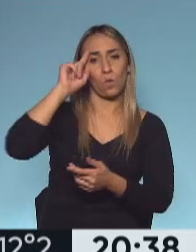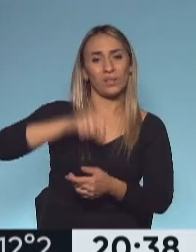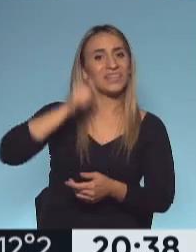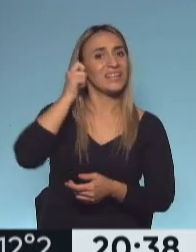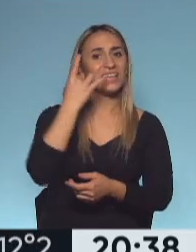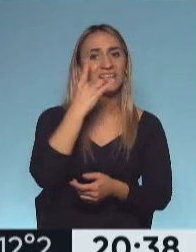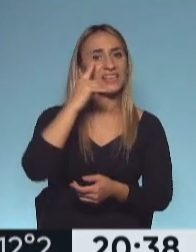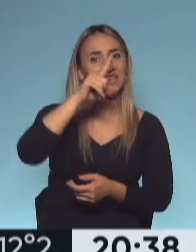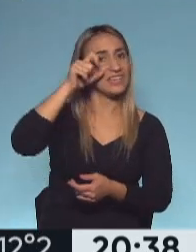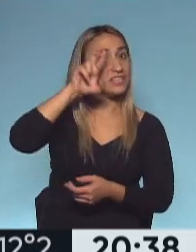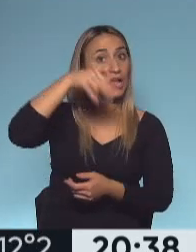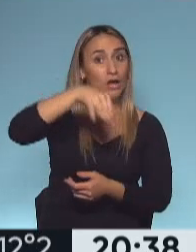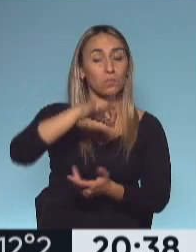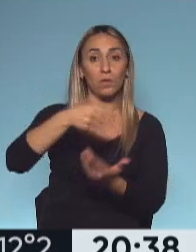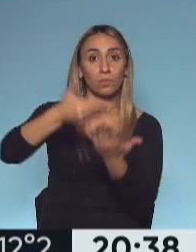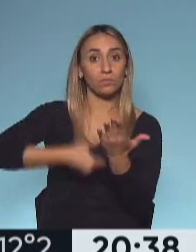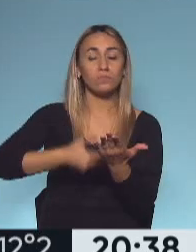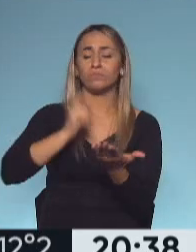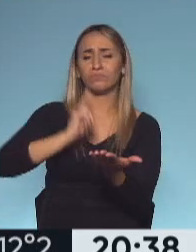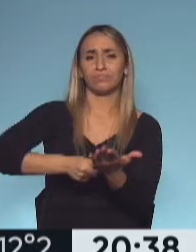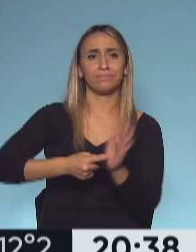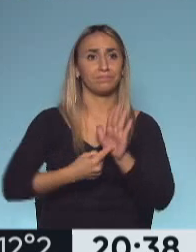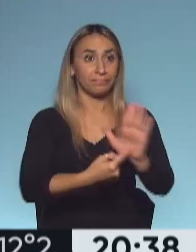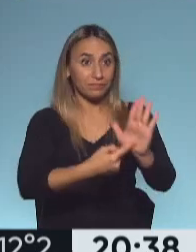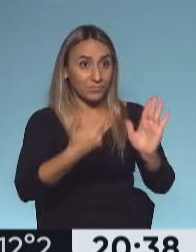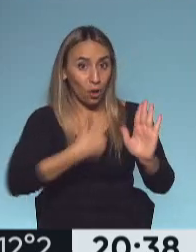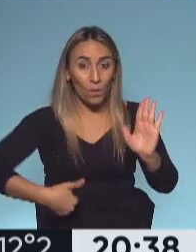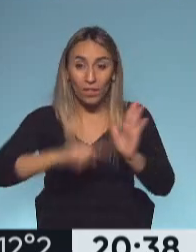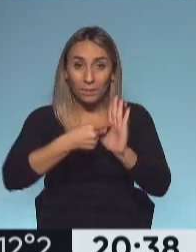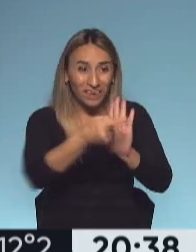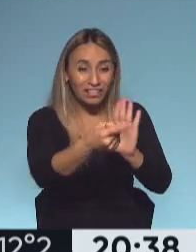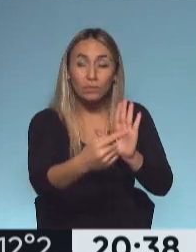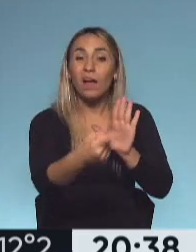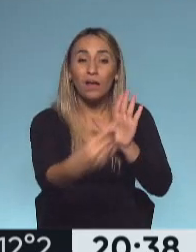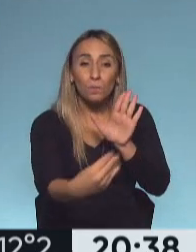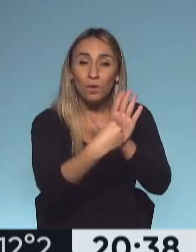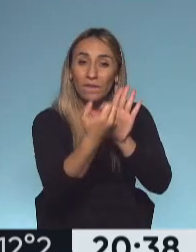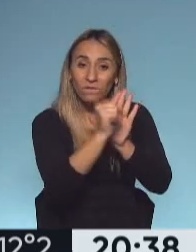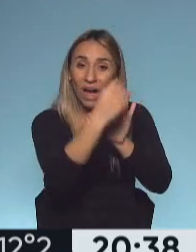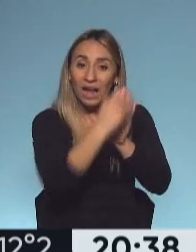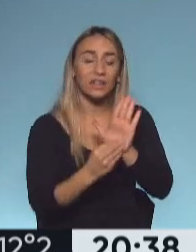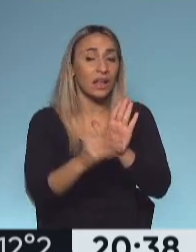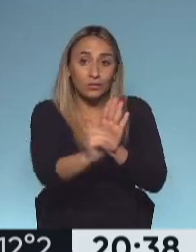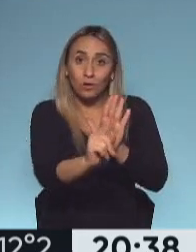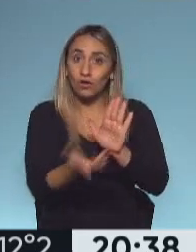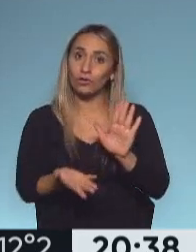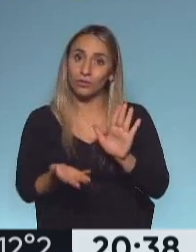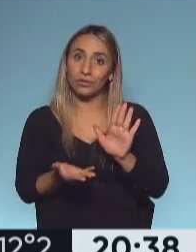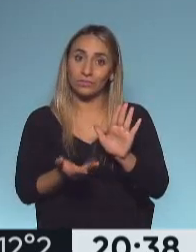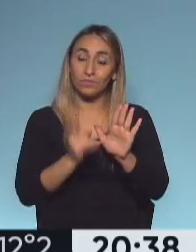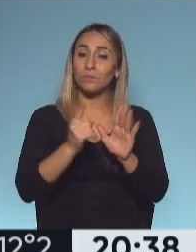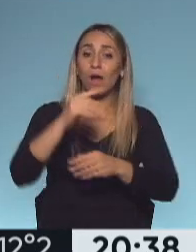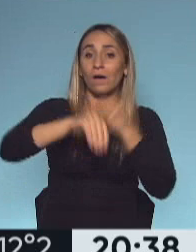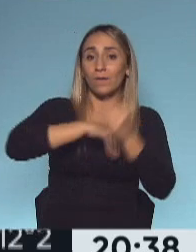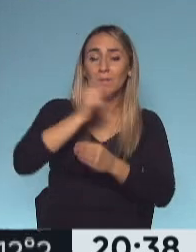le recuerda al gobierno de la ciudad de Buenos Aires que no puede computar las faltas de aquellos alumnos cuyos